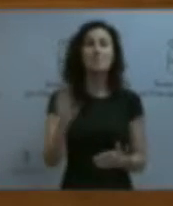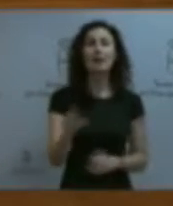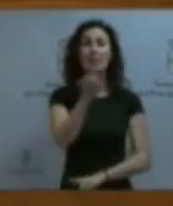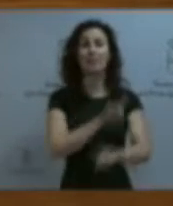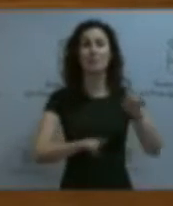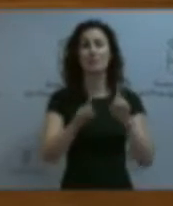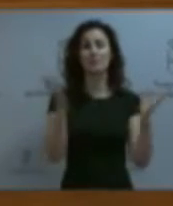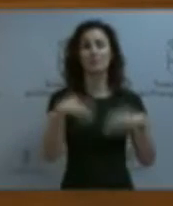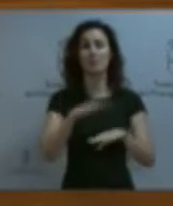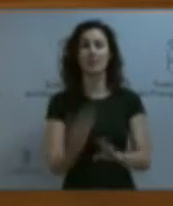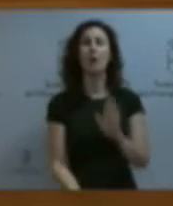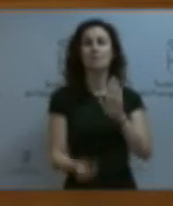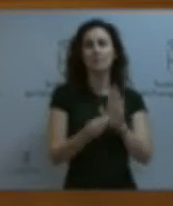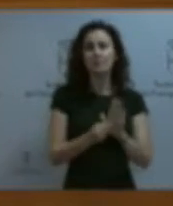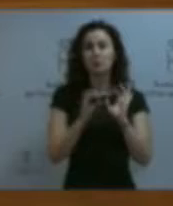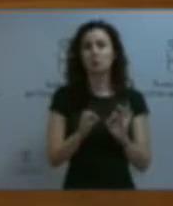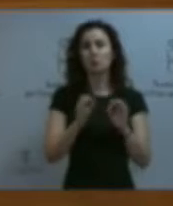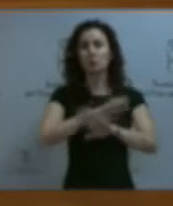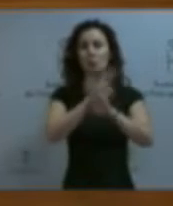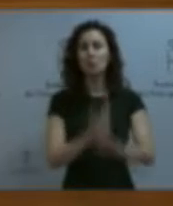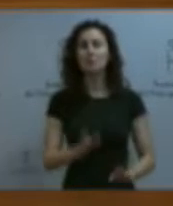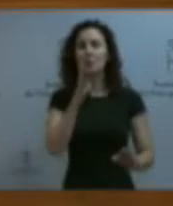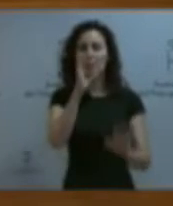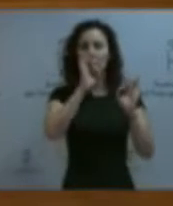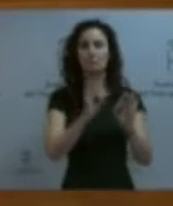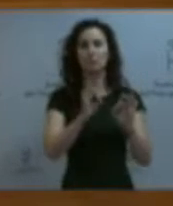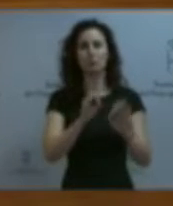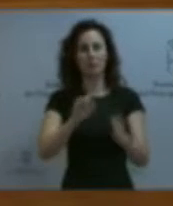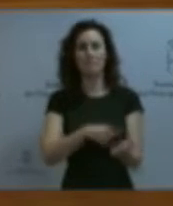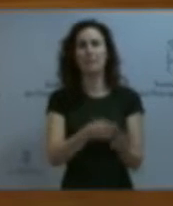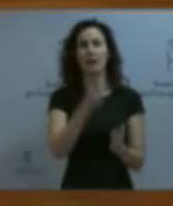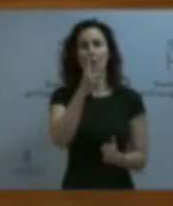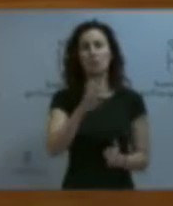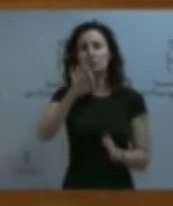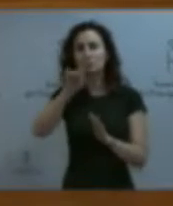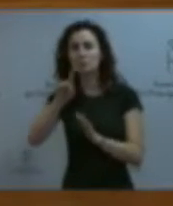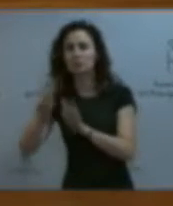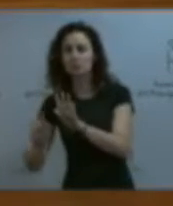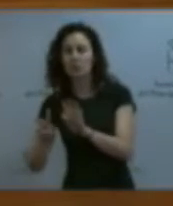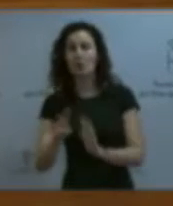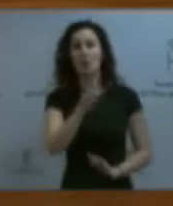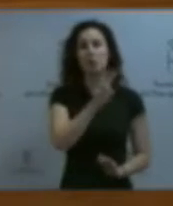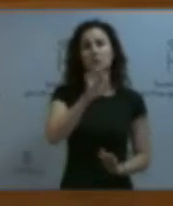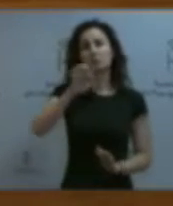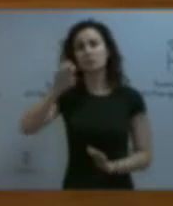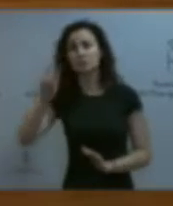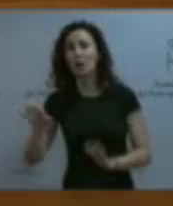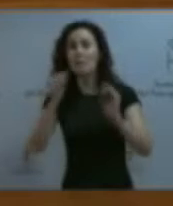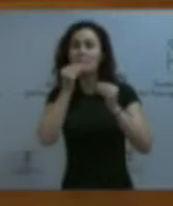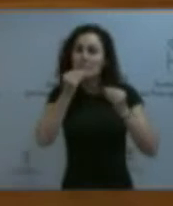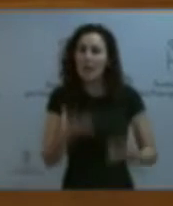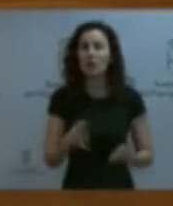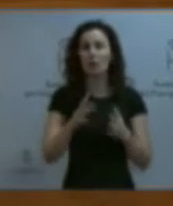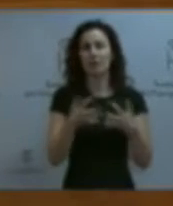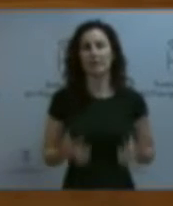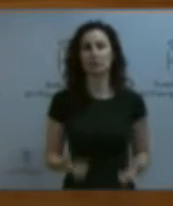incorporadas al texto definitivo de este tardío plan asturiano de estadística 2017-2020, porque estamos convencidas que ayudarán a la mejora del texto propuesto